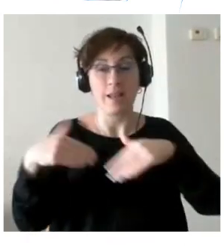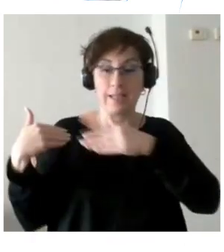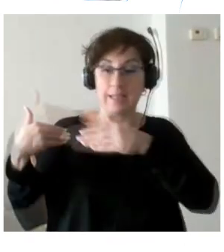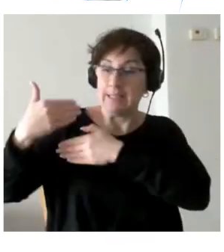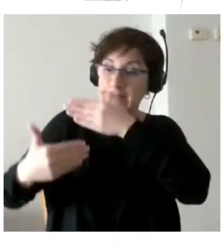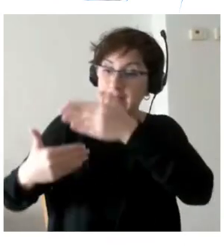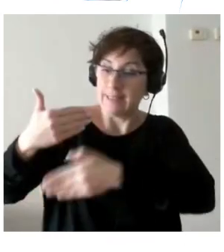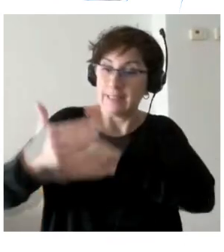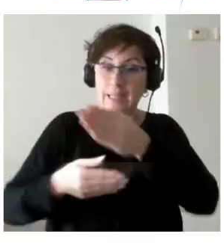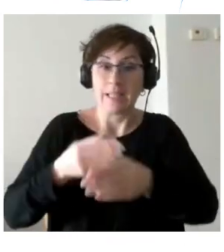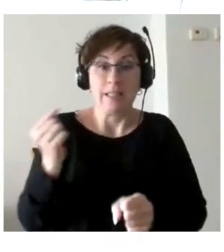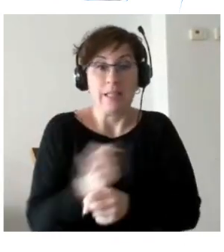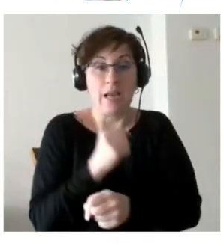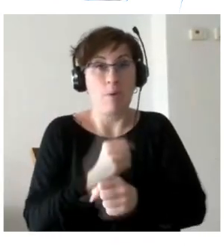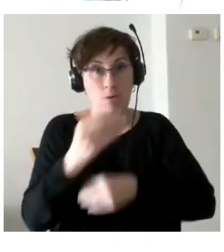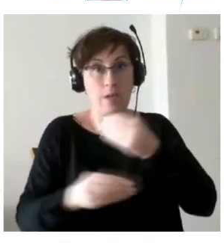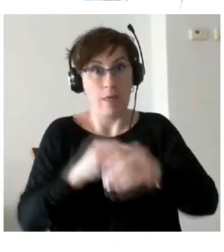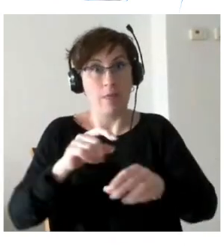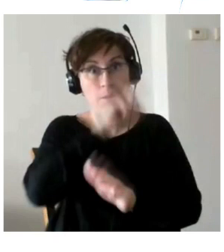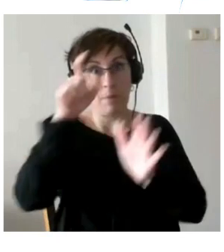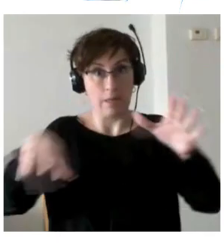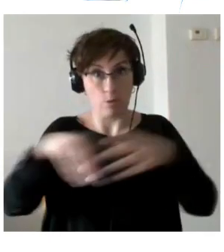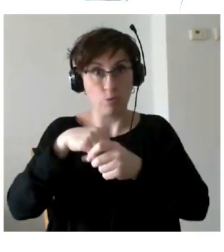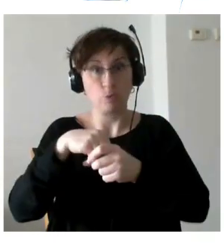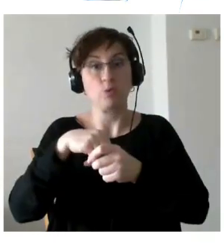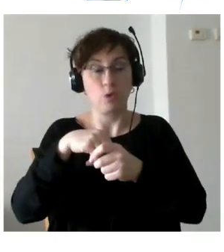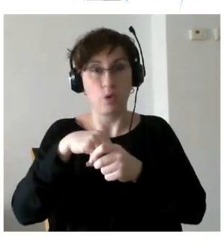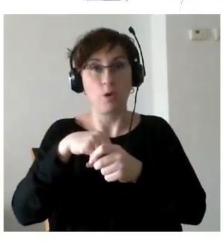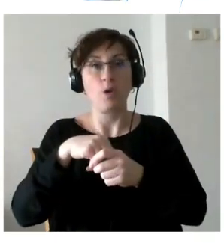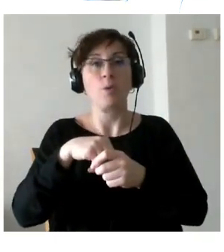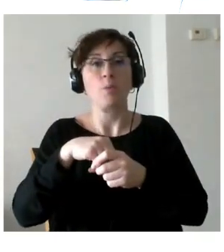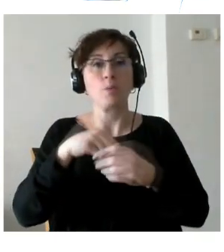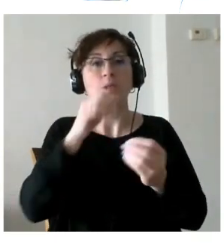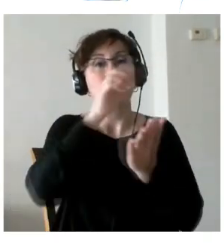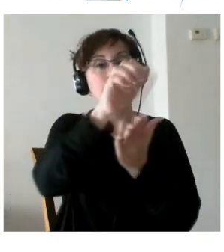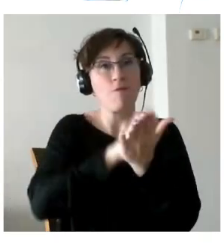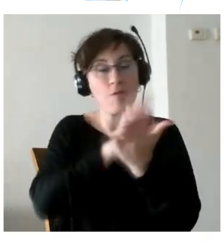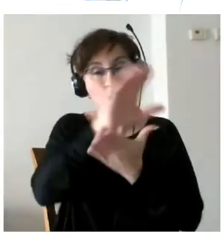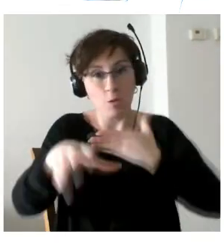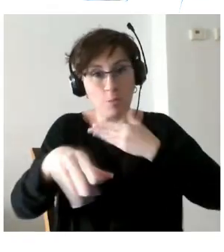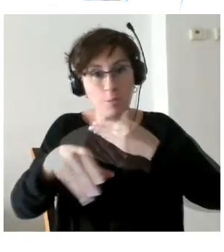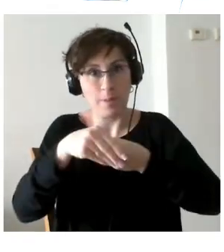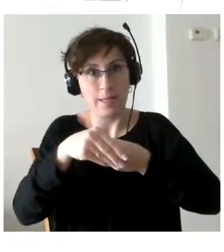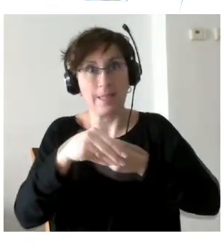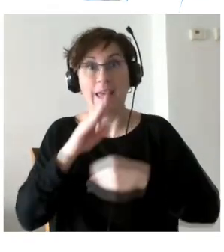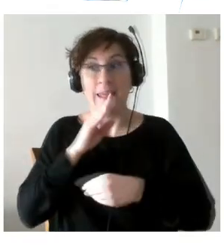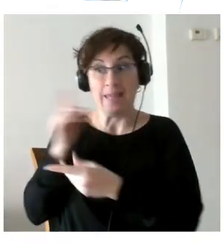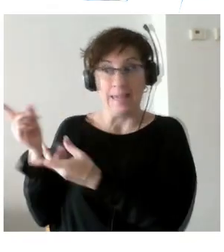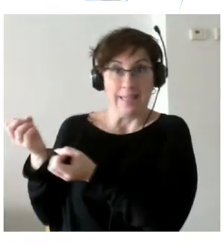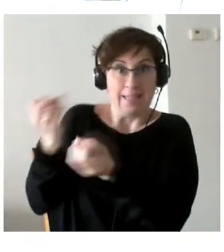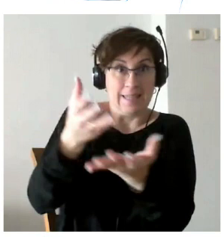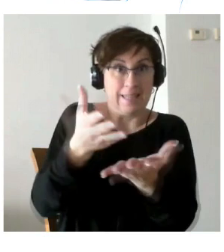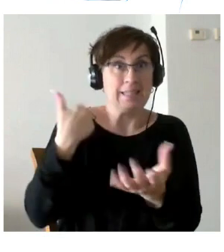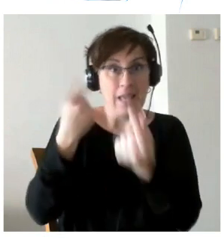intervención que hace plena inclusión en el ámbito penitenciario como es el informe a cada lado donde precisamente ahora Enrique acaba de trasladar datos